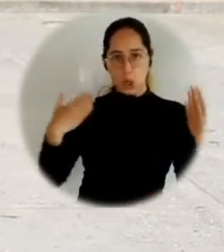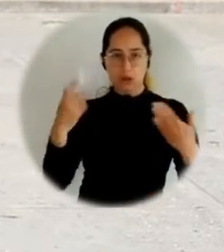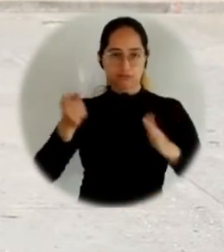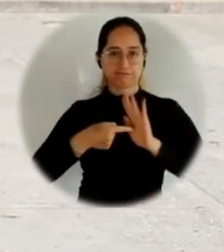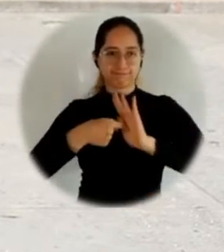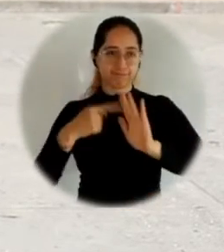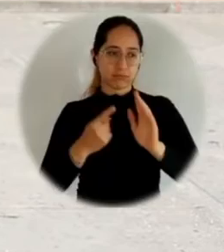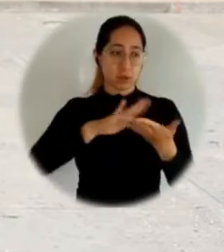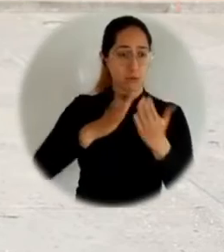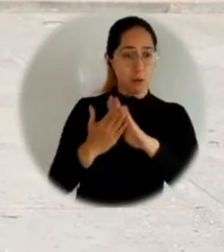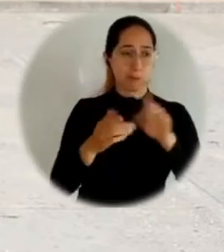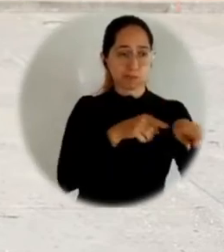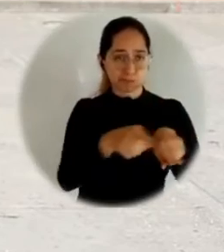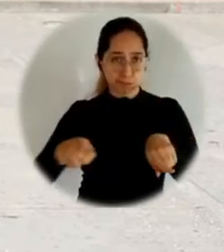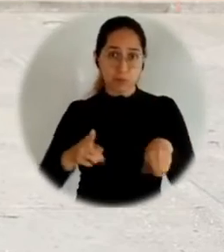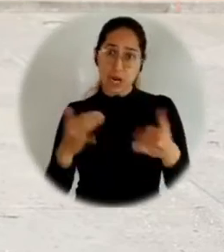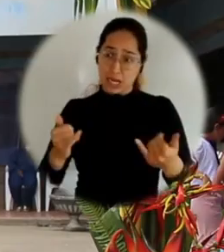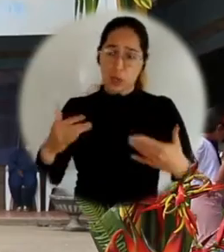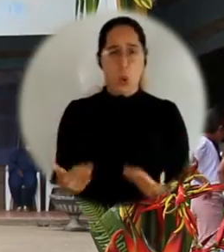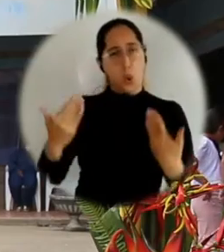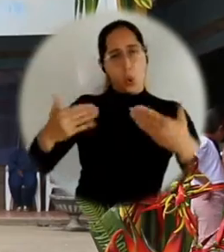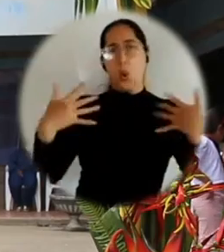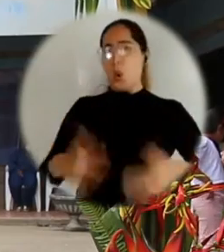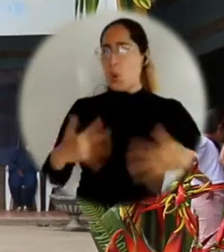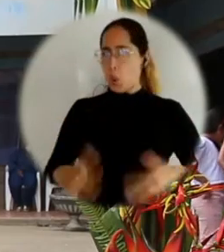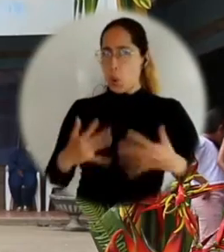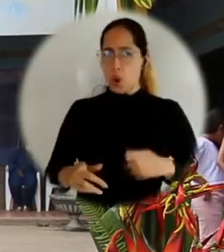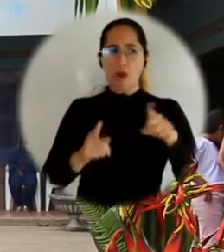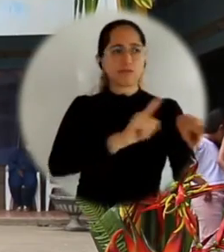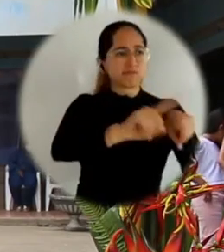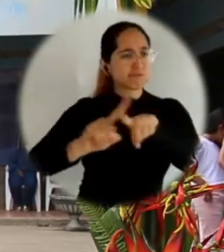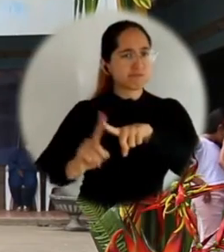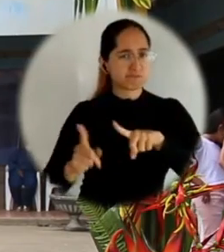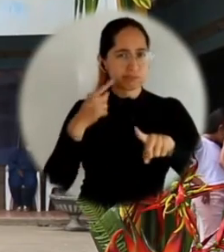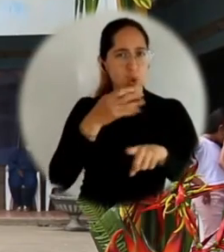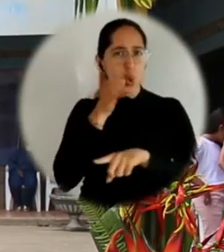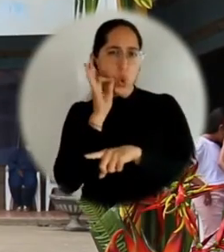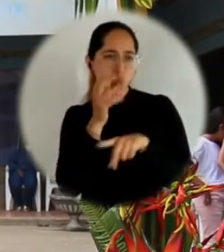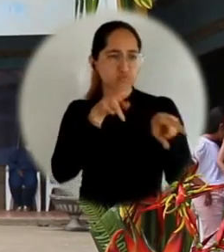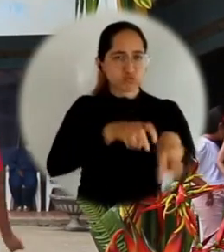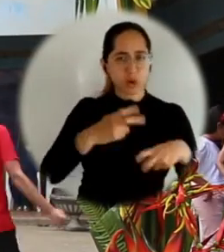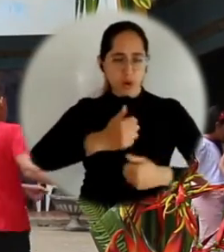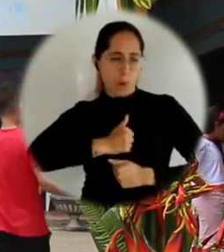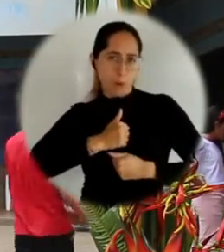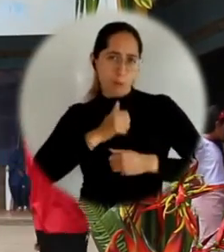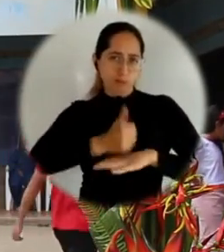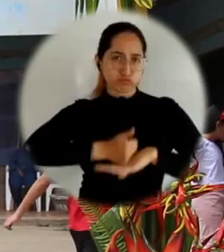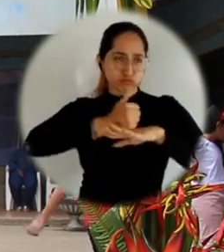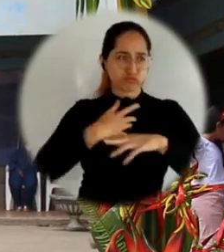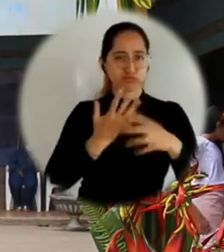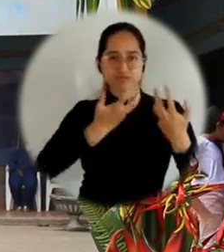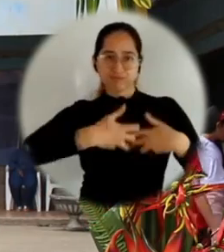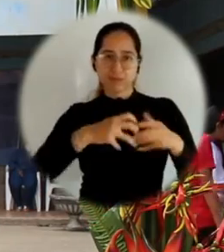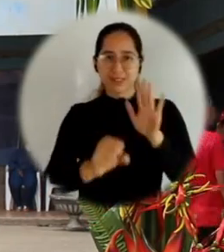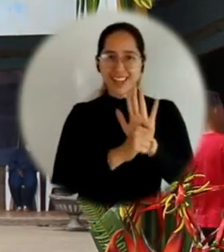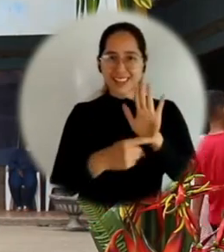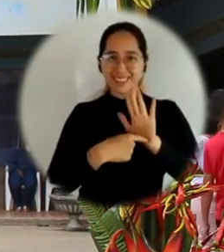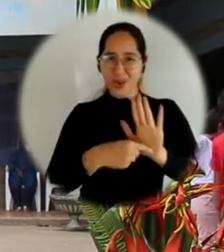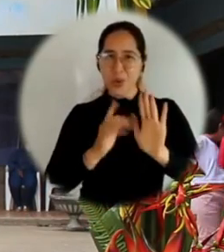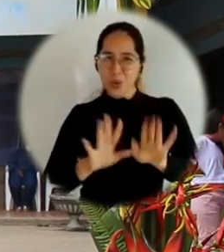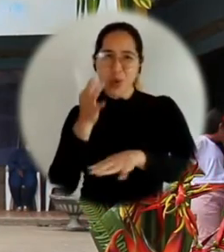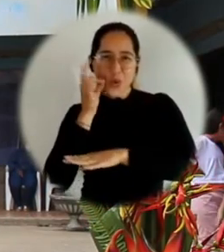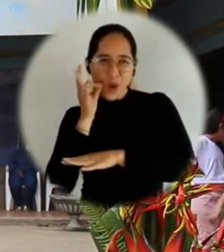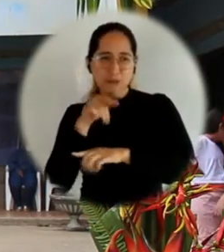reconocimiento al producto insignia de nuestra economía. Pues eso les ha ayudado bastante, hay bastantes cafecultores que incluso tienen sus propias marcas de café